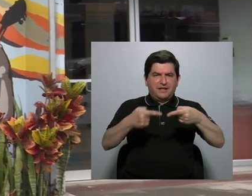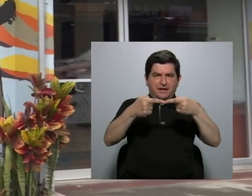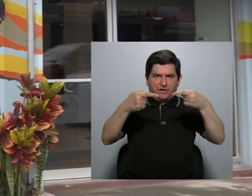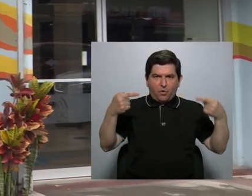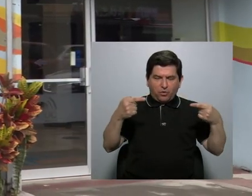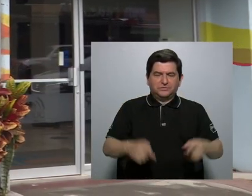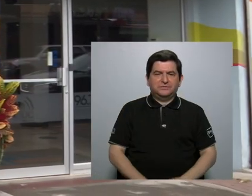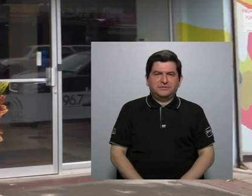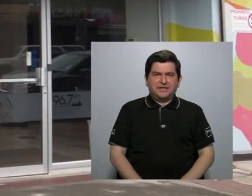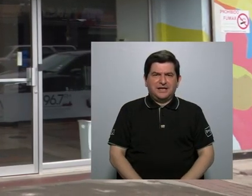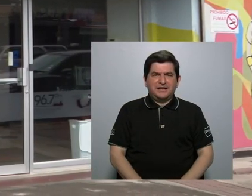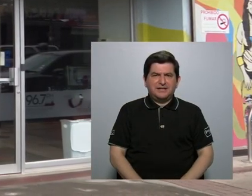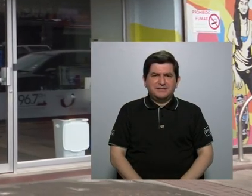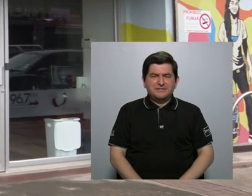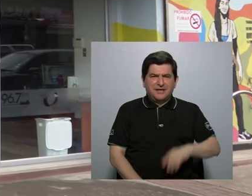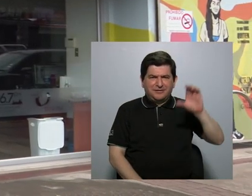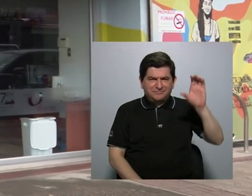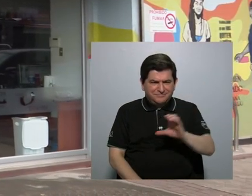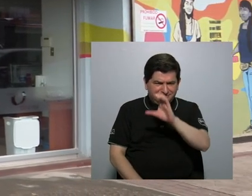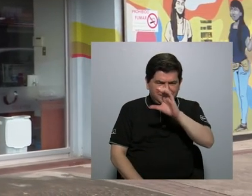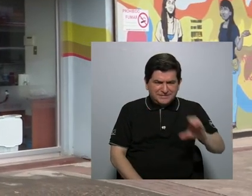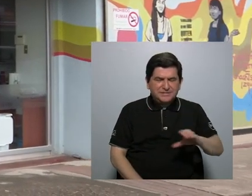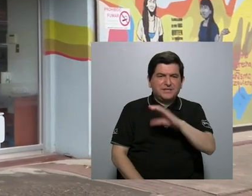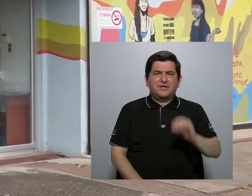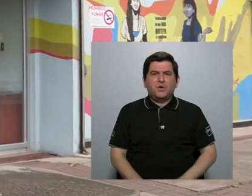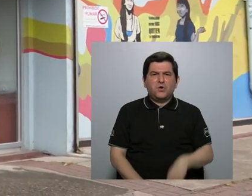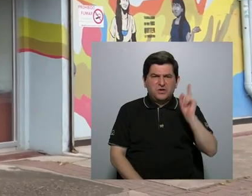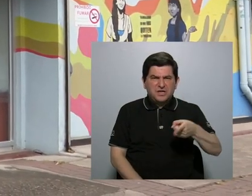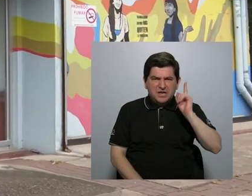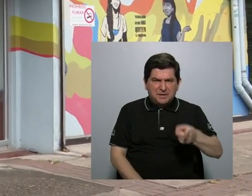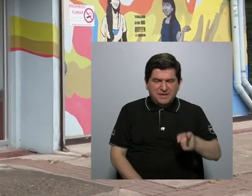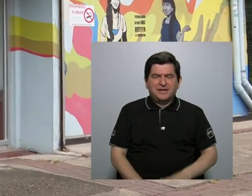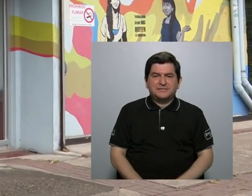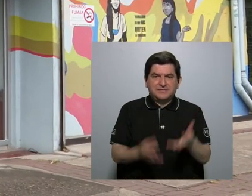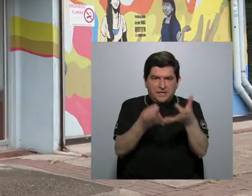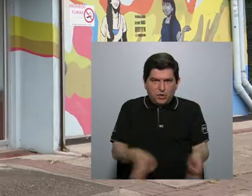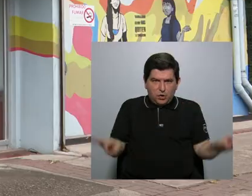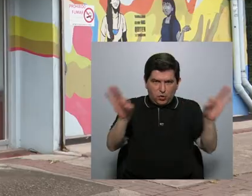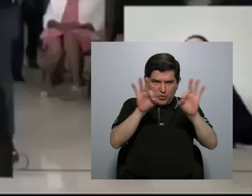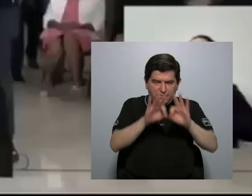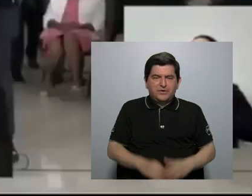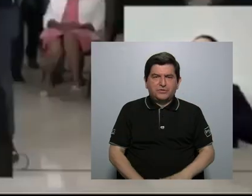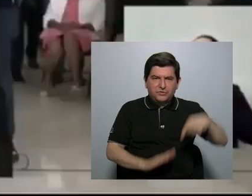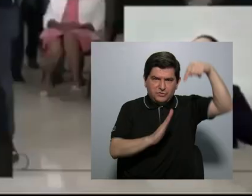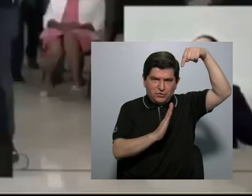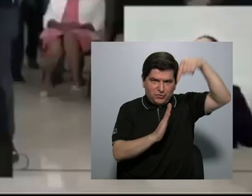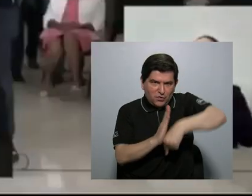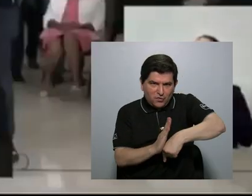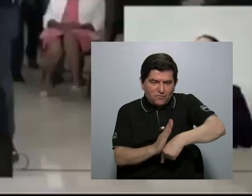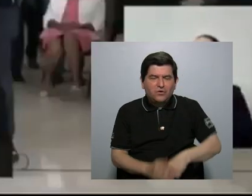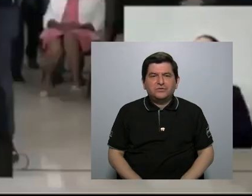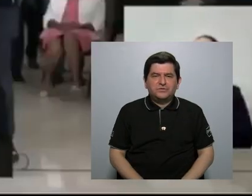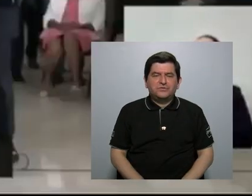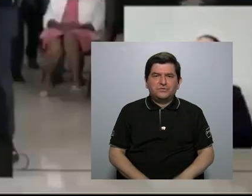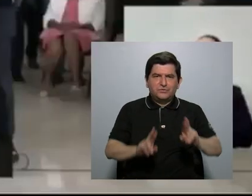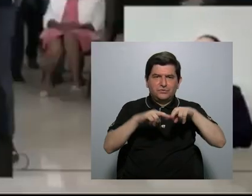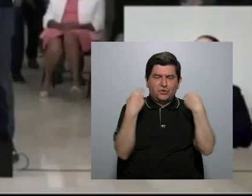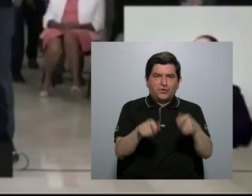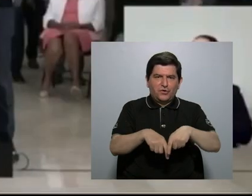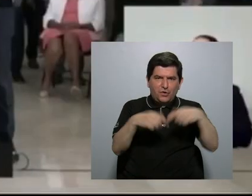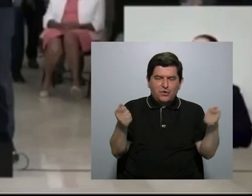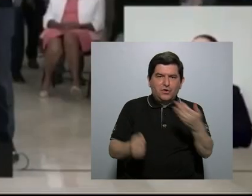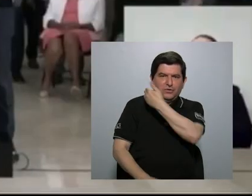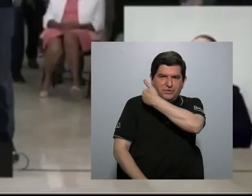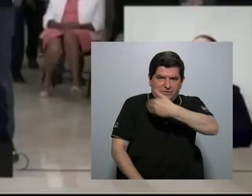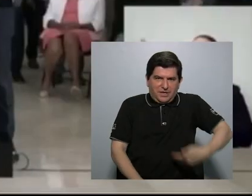contra de la censura y la intimidación. Lo que importa sobre el trasfondo de la conferencia de prensa